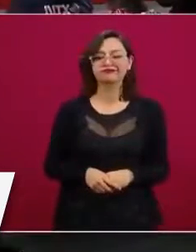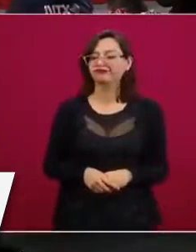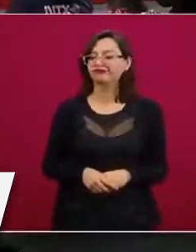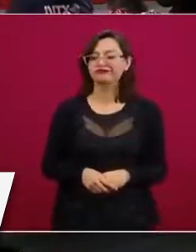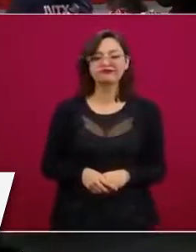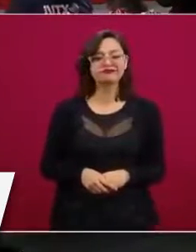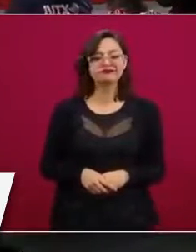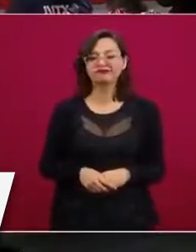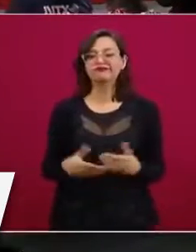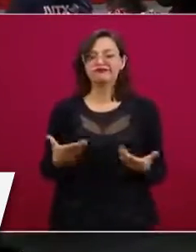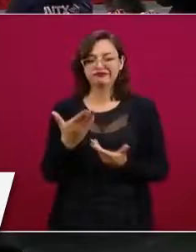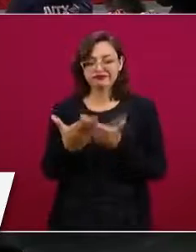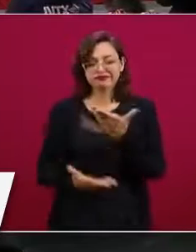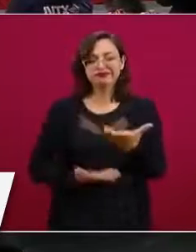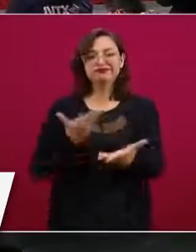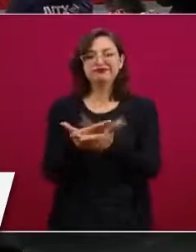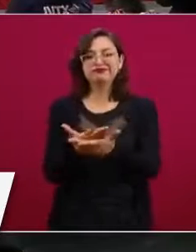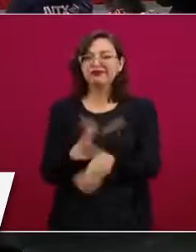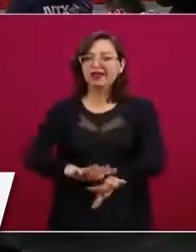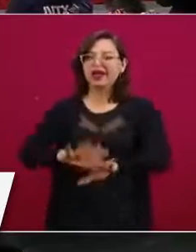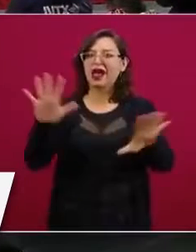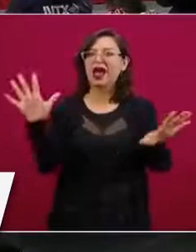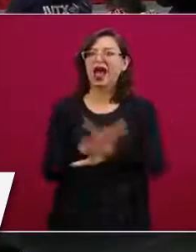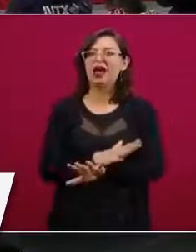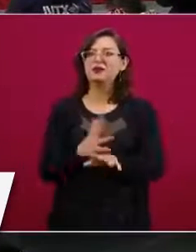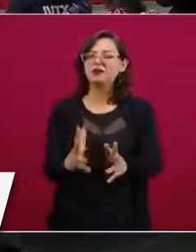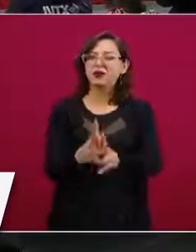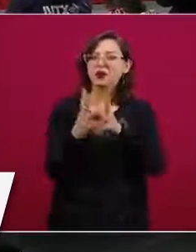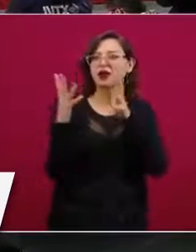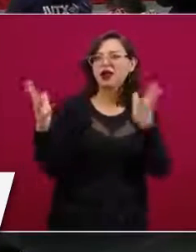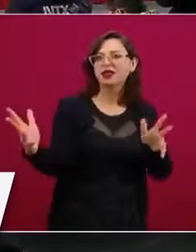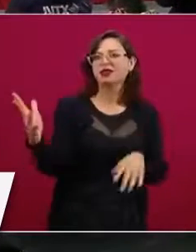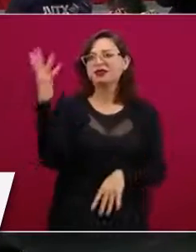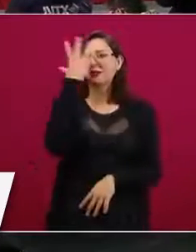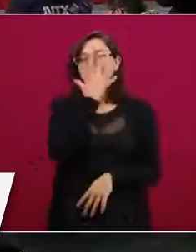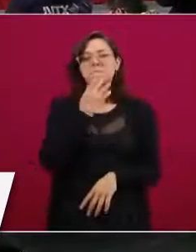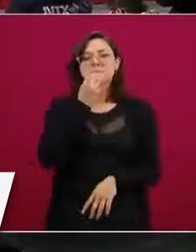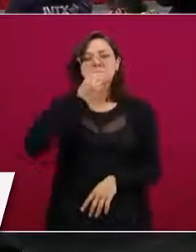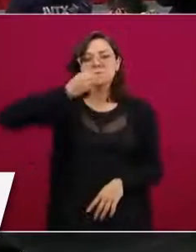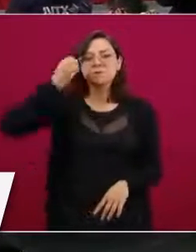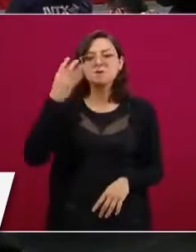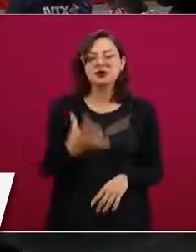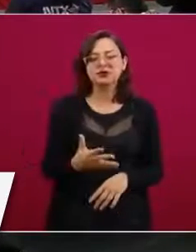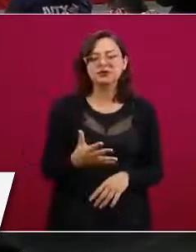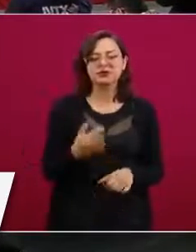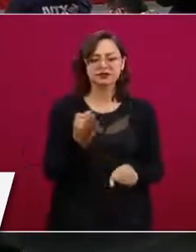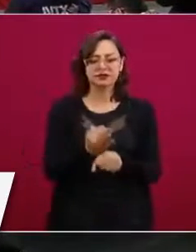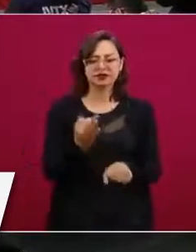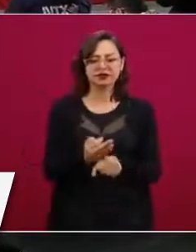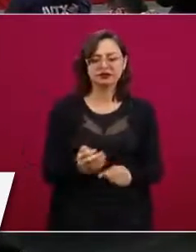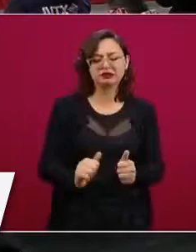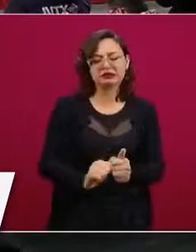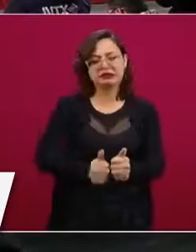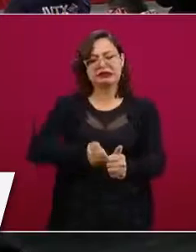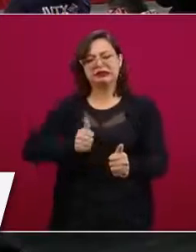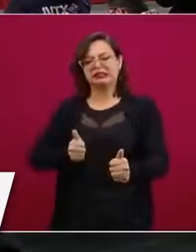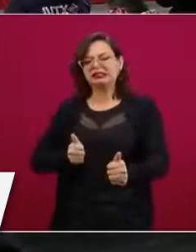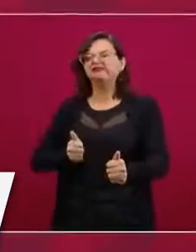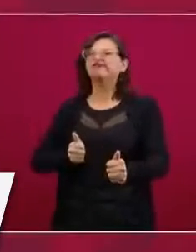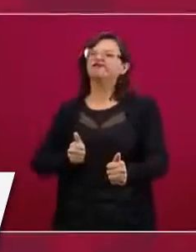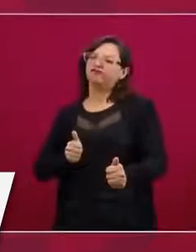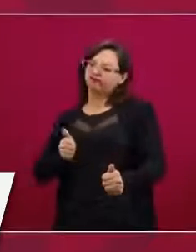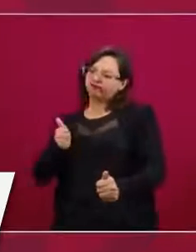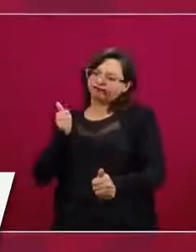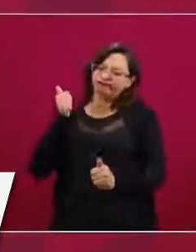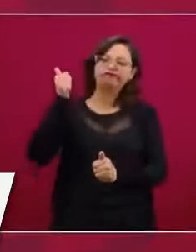Propongámonos algo grande, algo hermoso, juntos aprovechemos este paso atrás para tomar impulso y saltar lejos